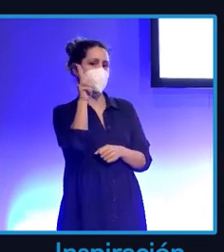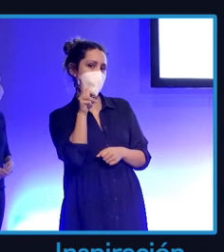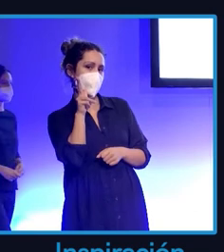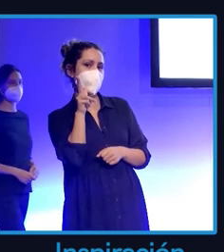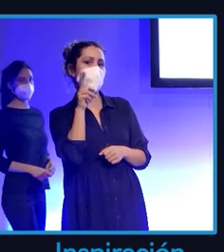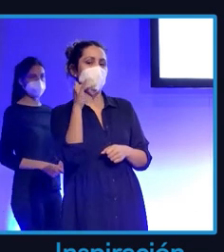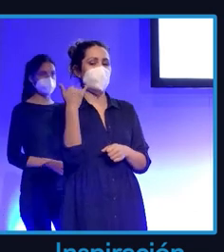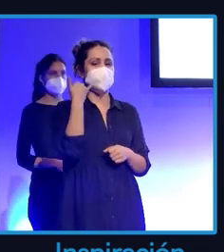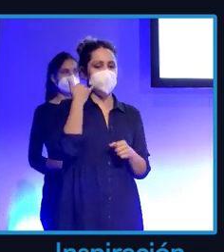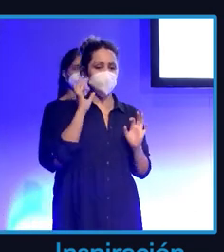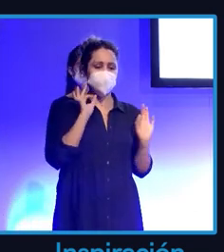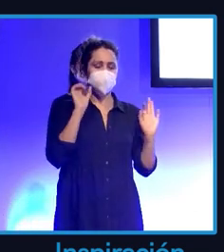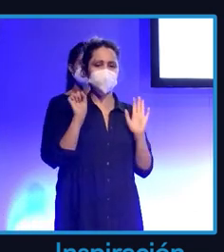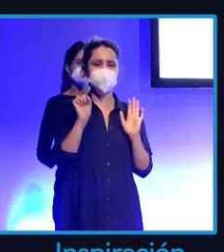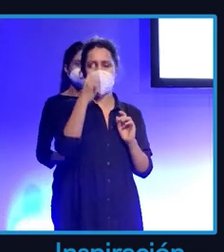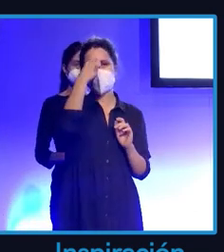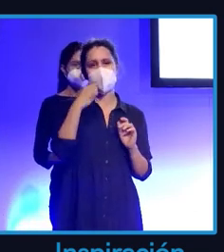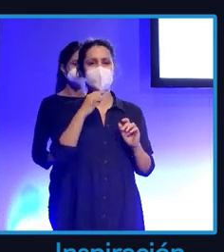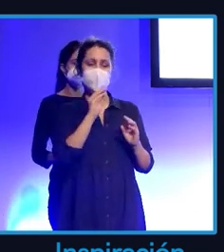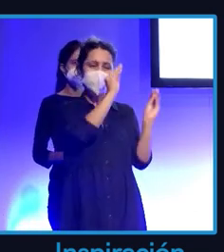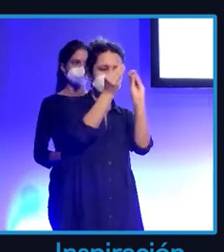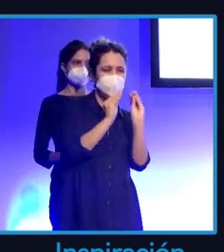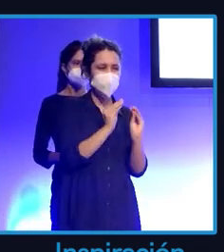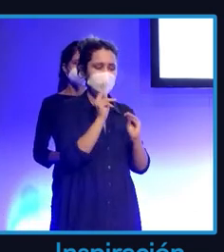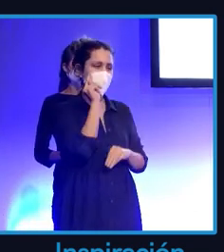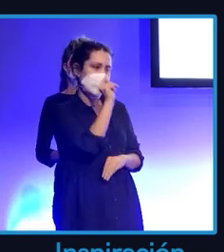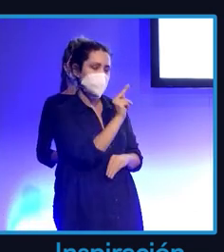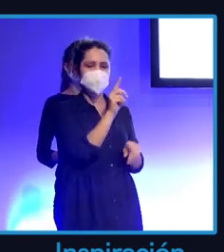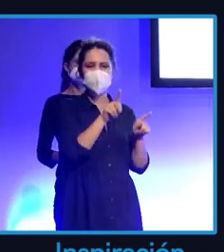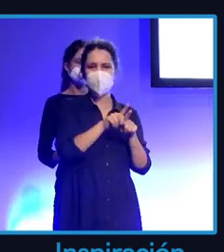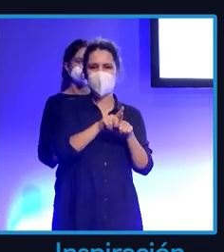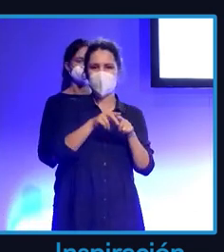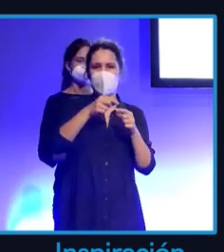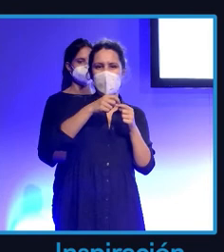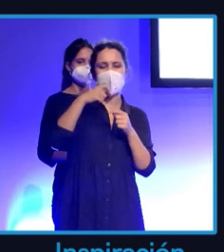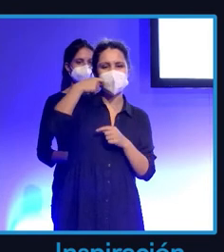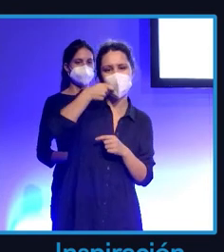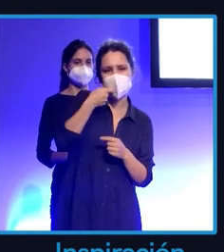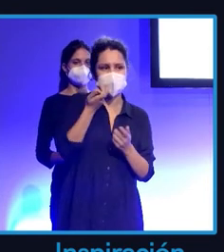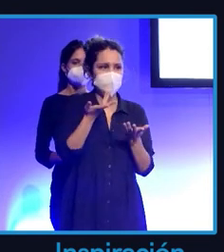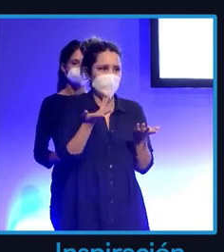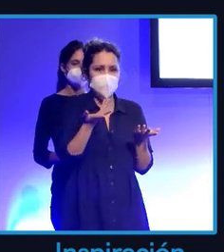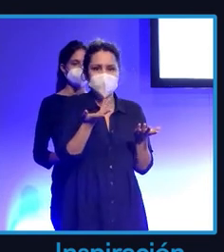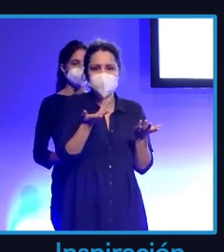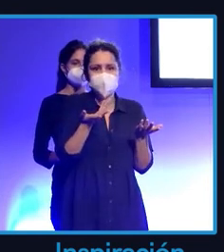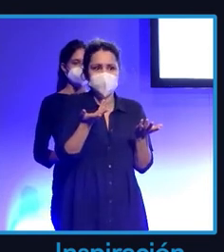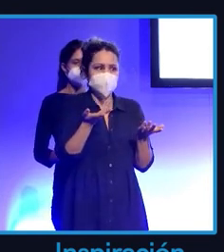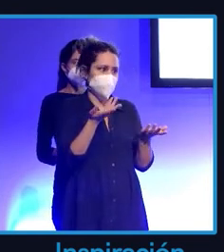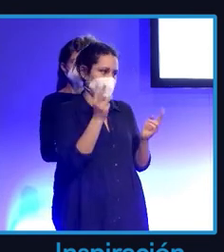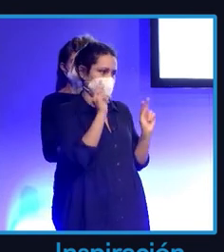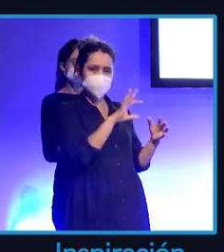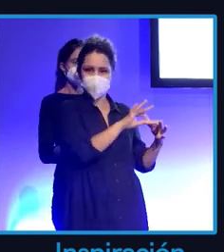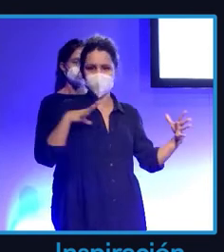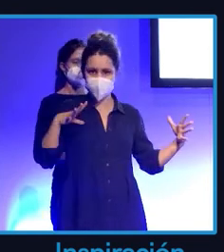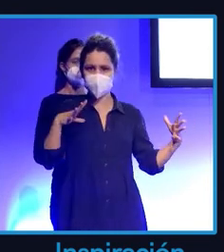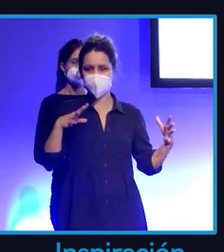marcado, a nivel de imagen, de repente la ves anunciando una lata de aceitunas y dices, es que yo no sé si esta chica tiene pinta de comer aceitunas, que seguramente las